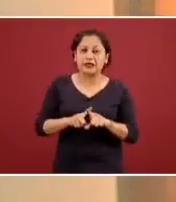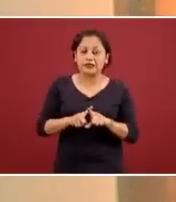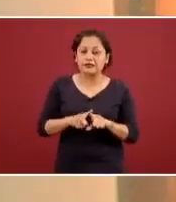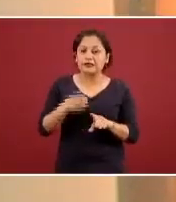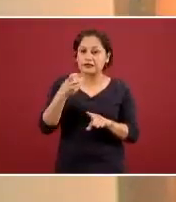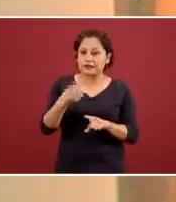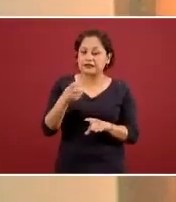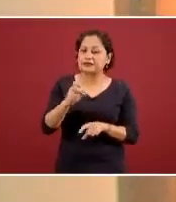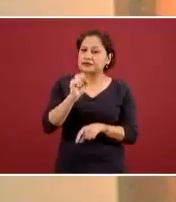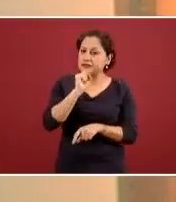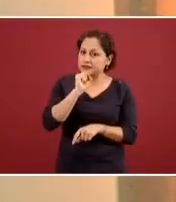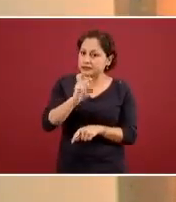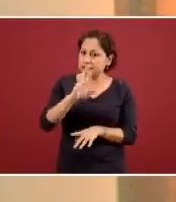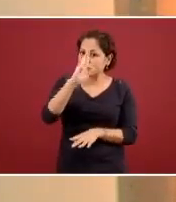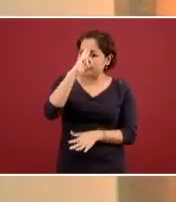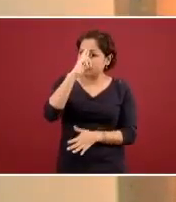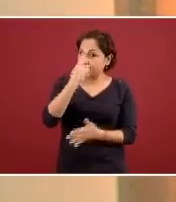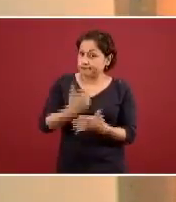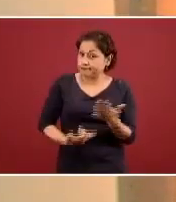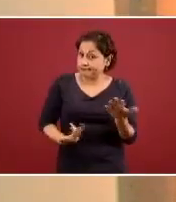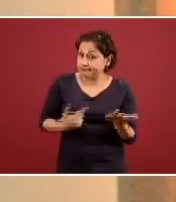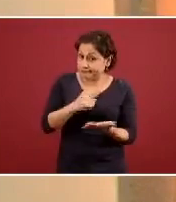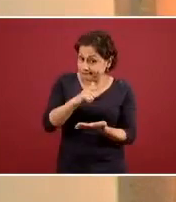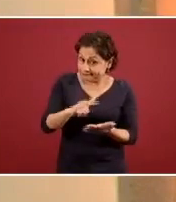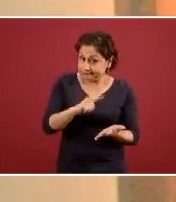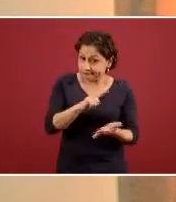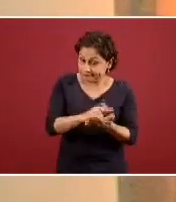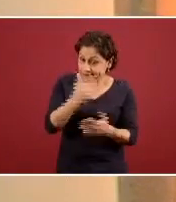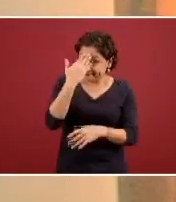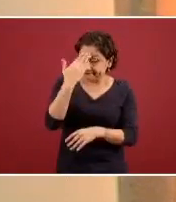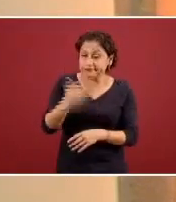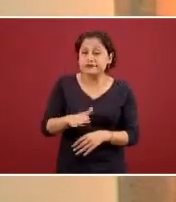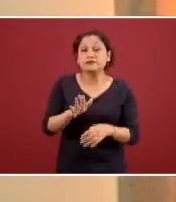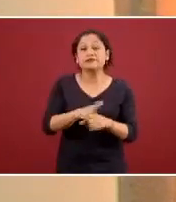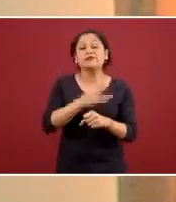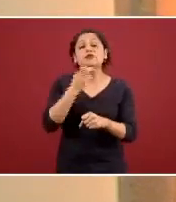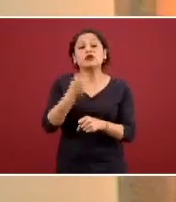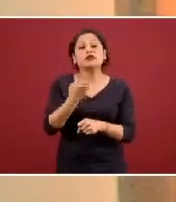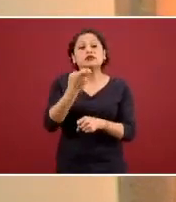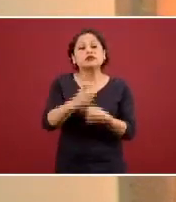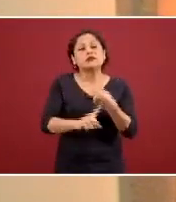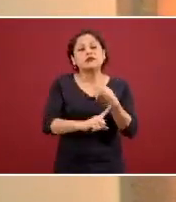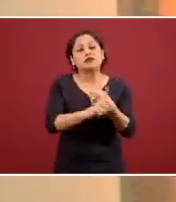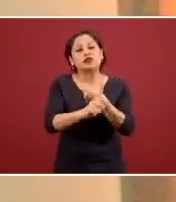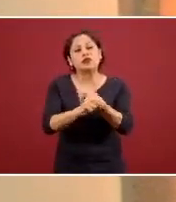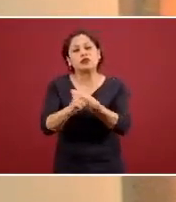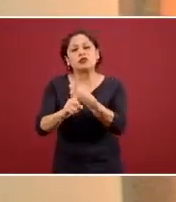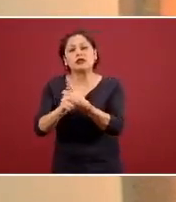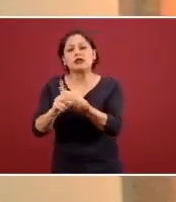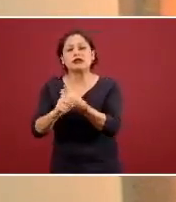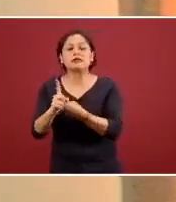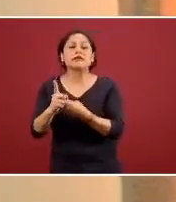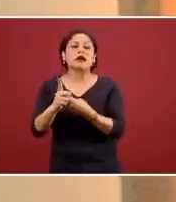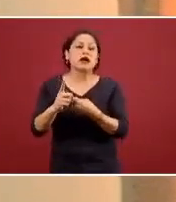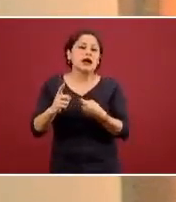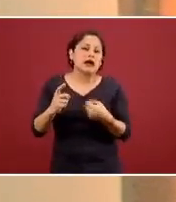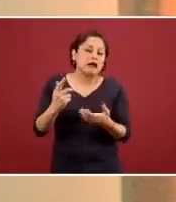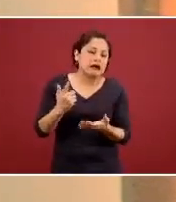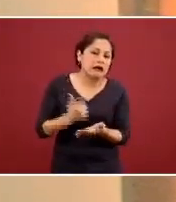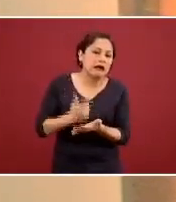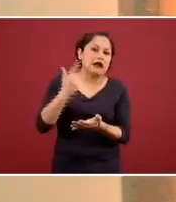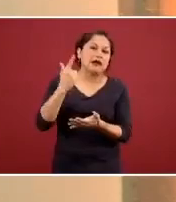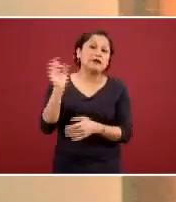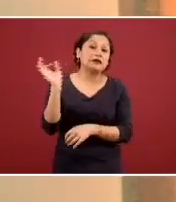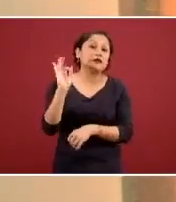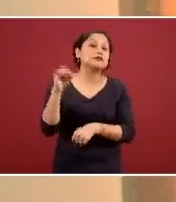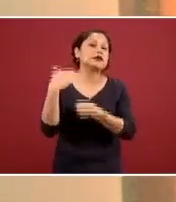ilegalidad y la consecución de estas substancias también se vea dificultado y ponga en más riesgo a esta población que